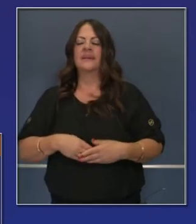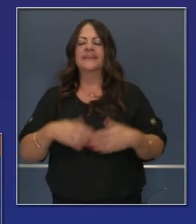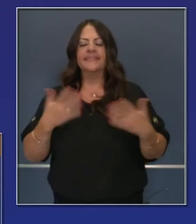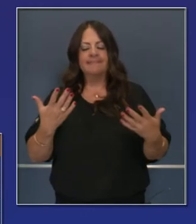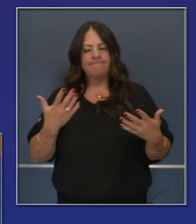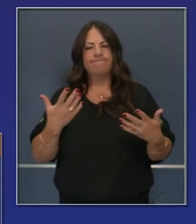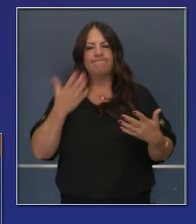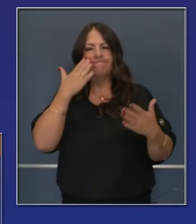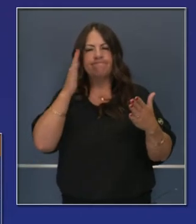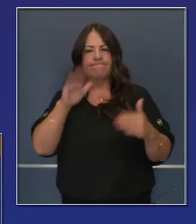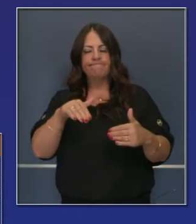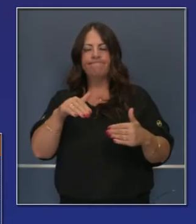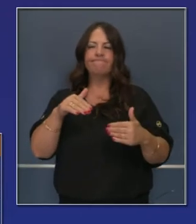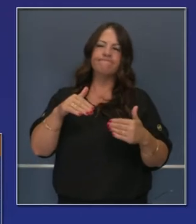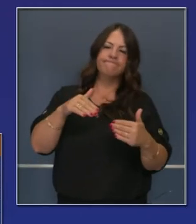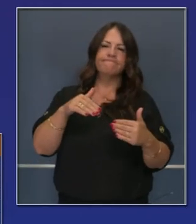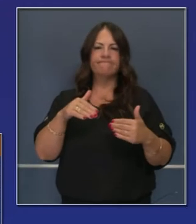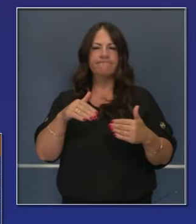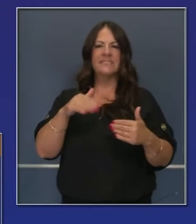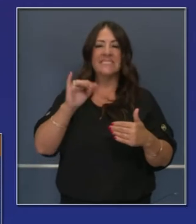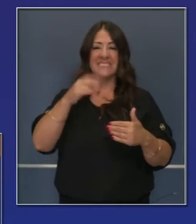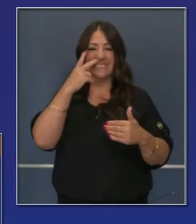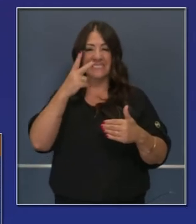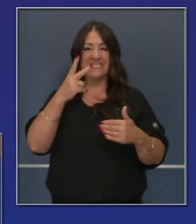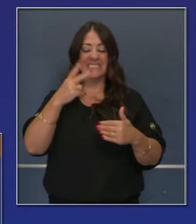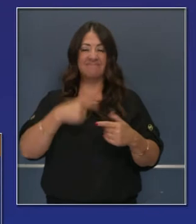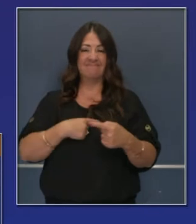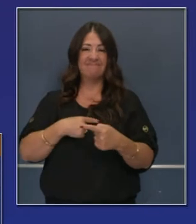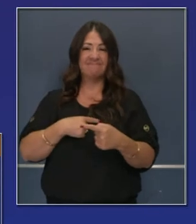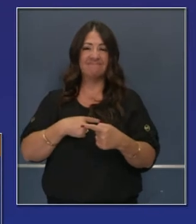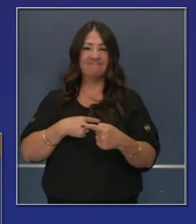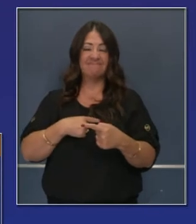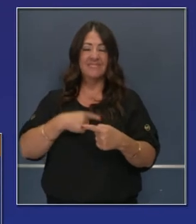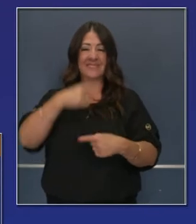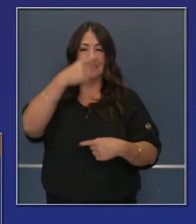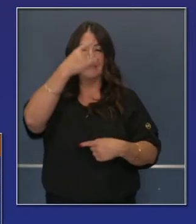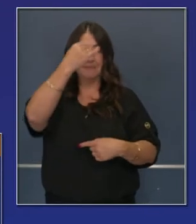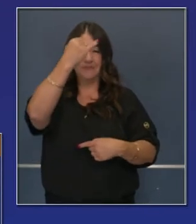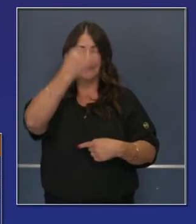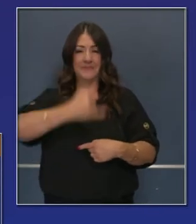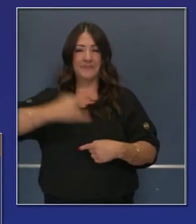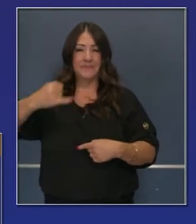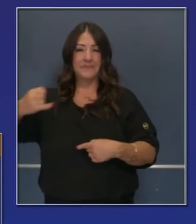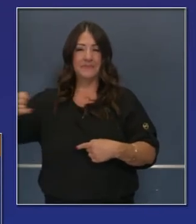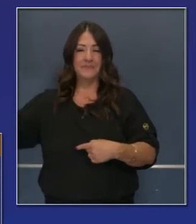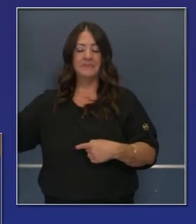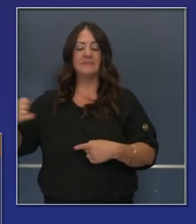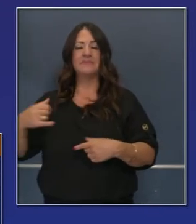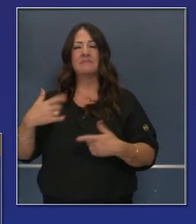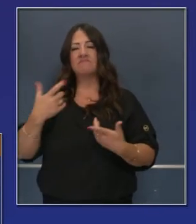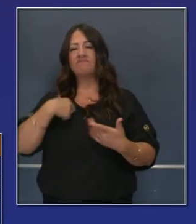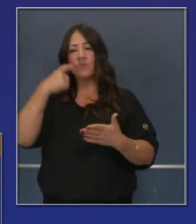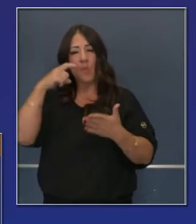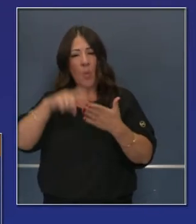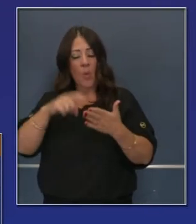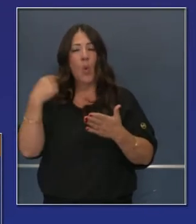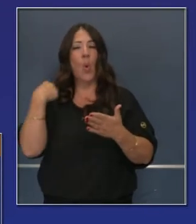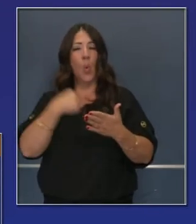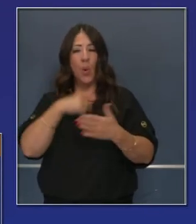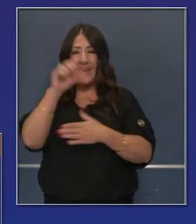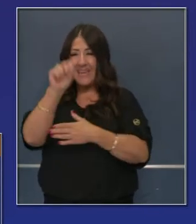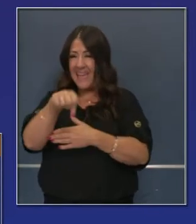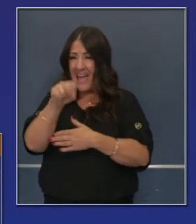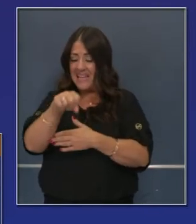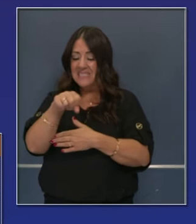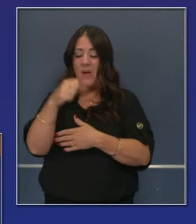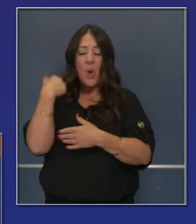de personas que están muy entusiasmados con estas corrientes. Es una buena línea de corrientes, sigue siendo más